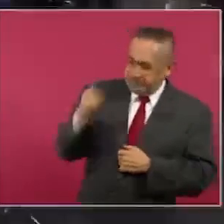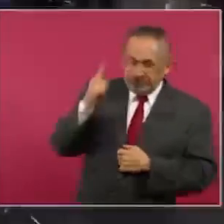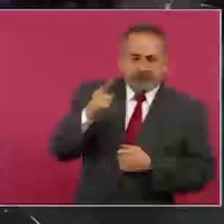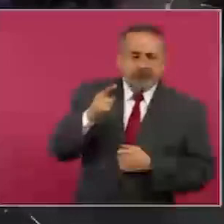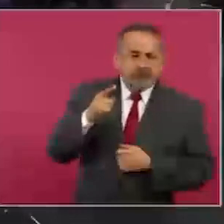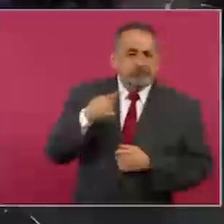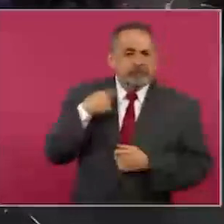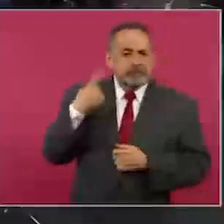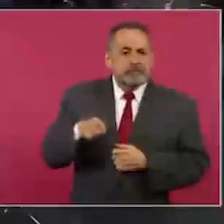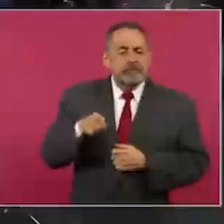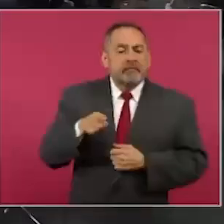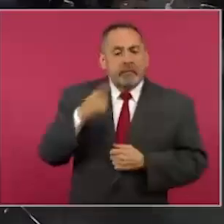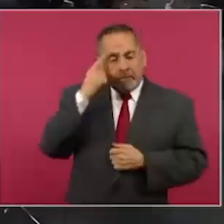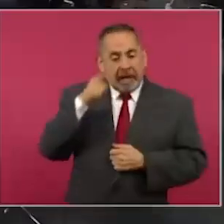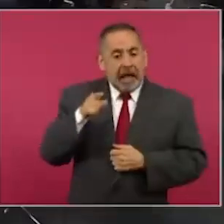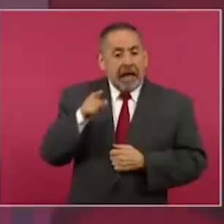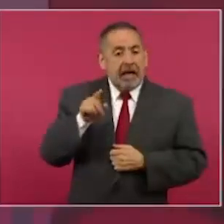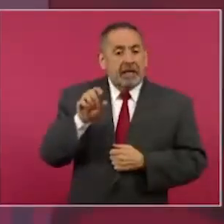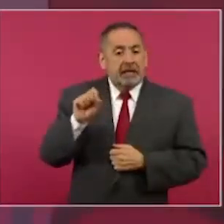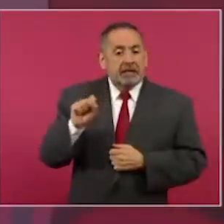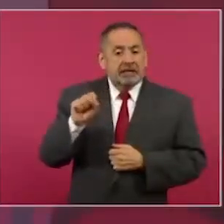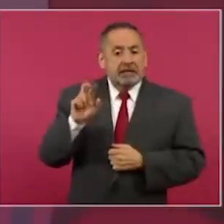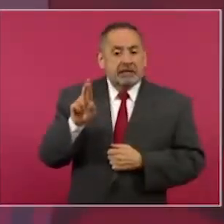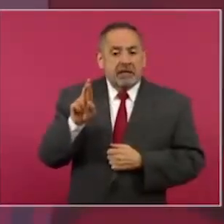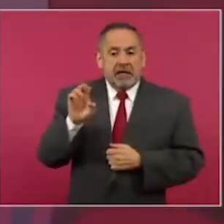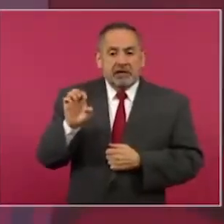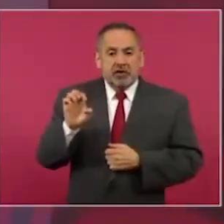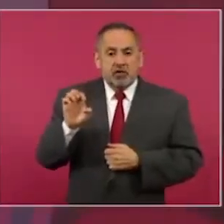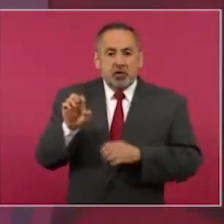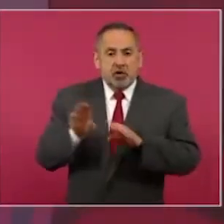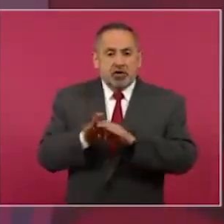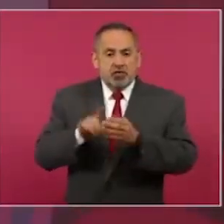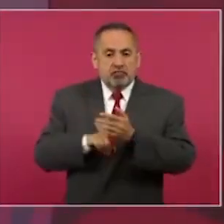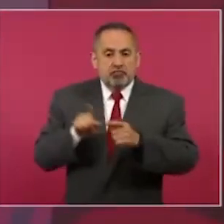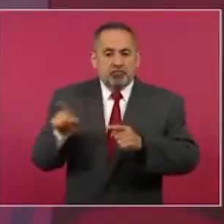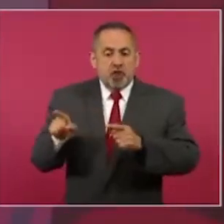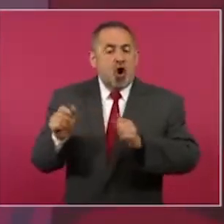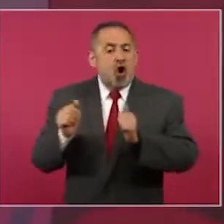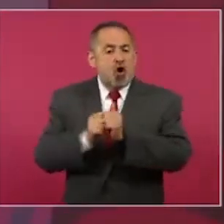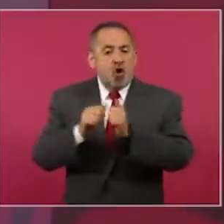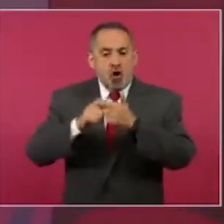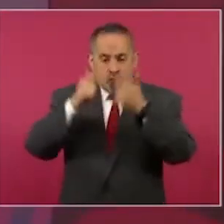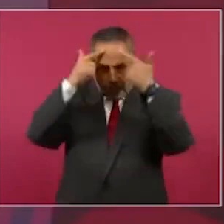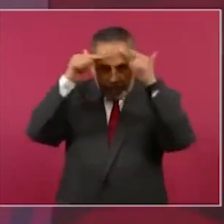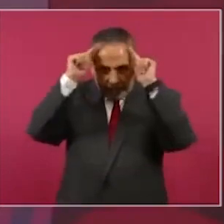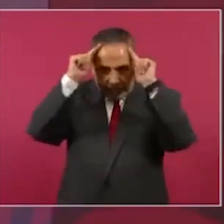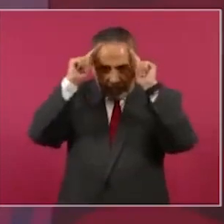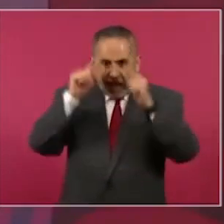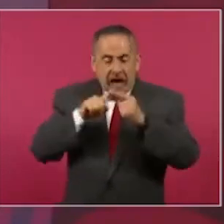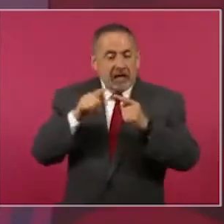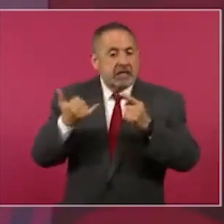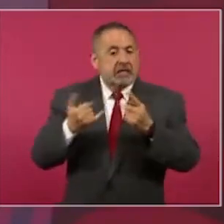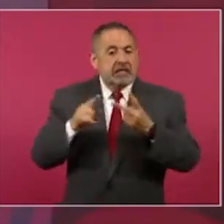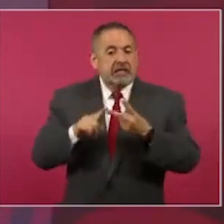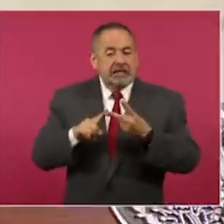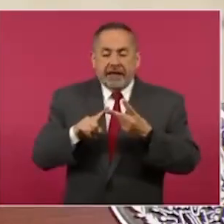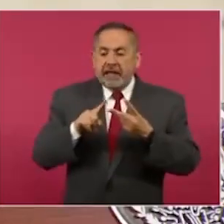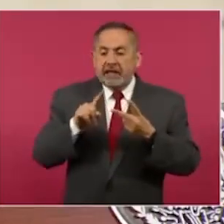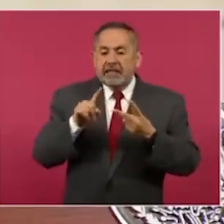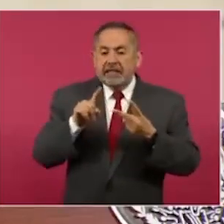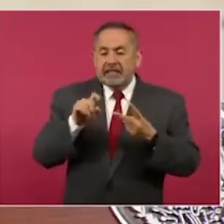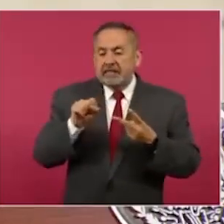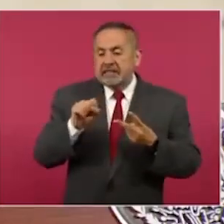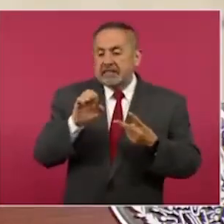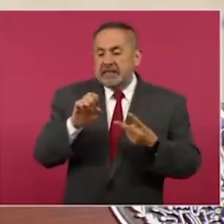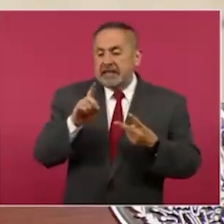que la Secretaría de Relaciones Exteriores con Marina y la Secretaría de la